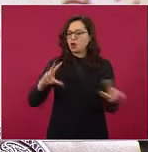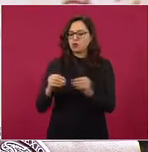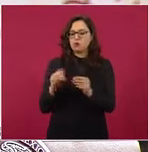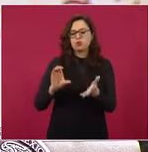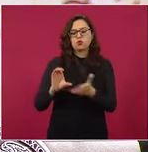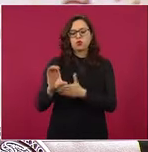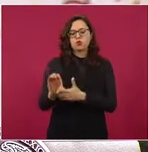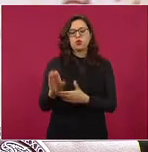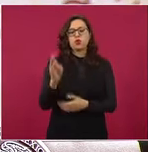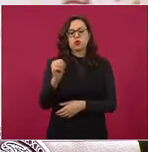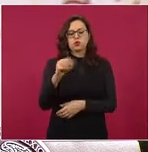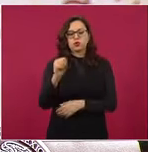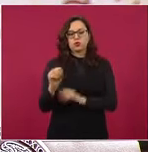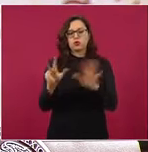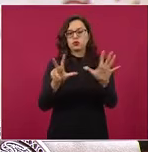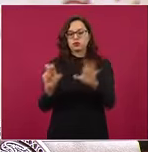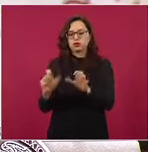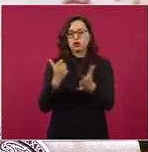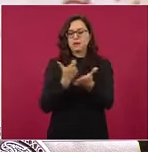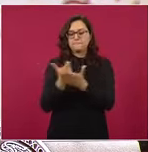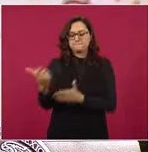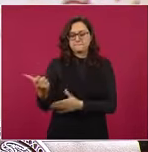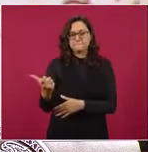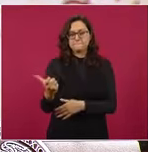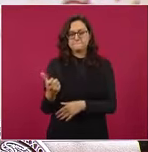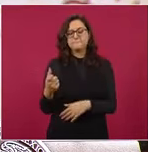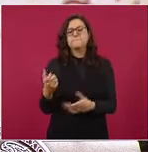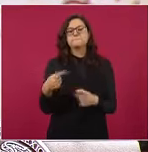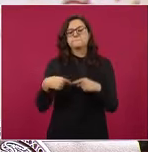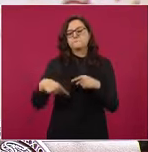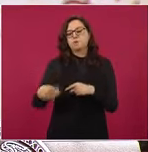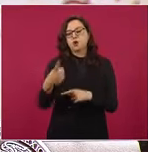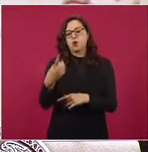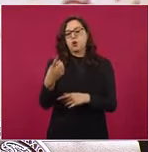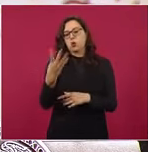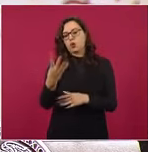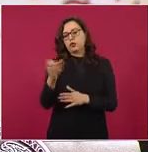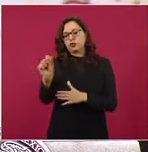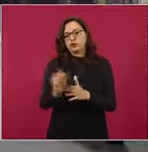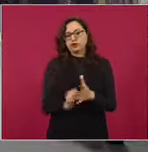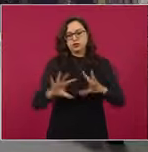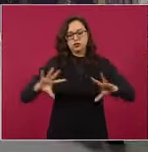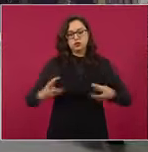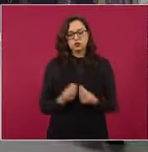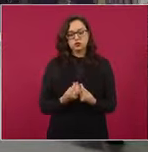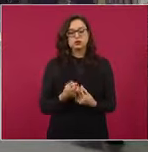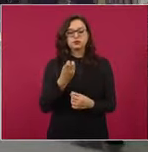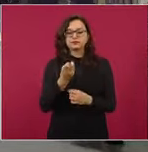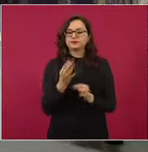nueve mil ochocientos pesos por el cuatrimestre. Sería todo. Muchas gracias.